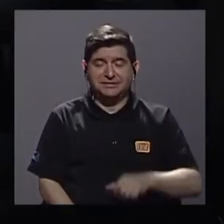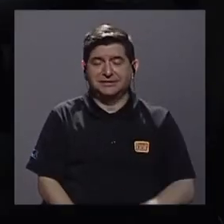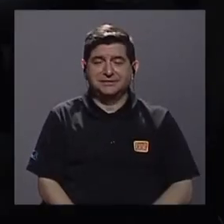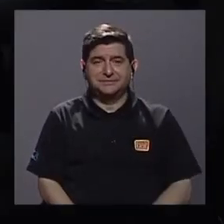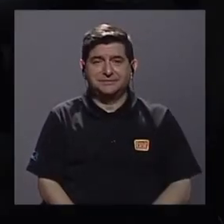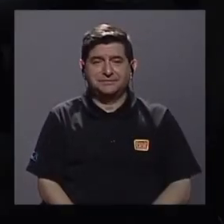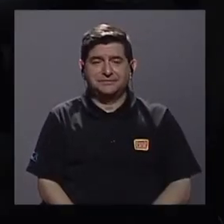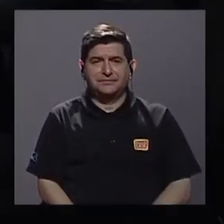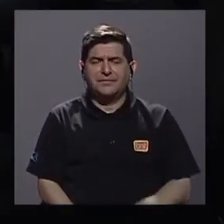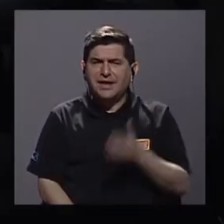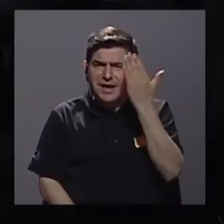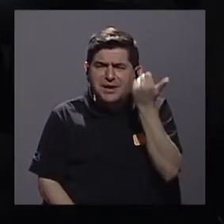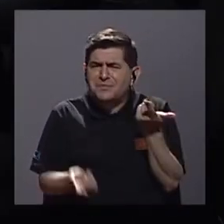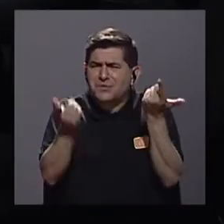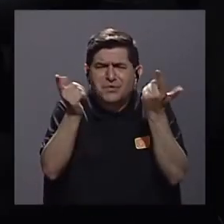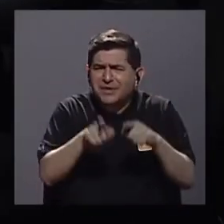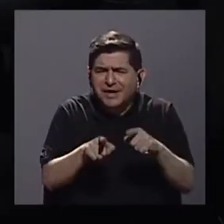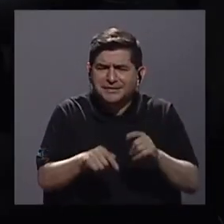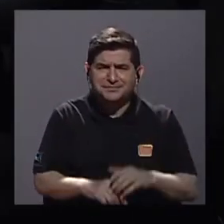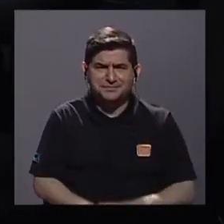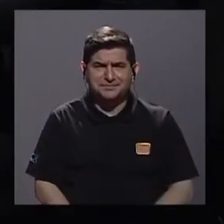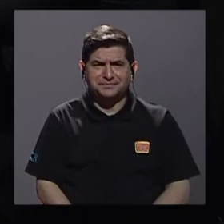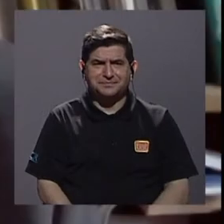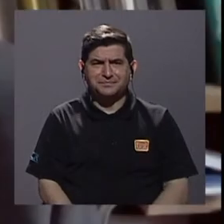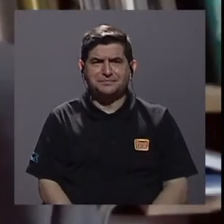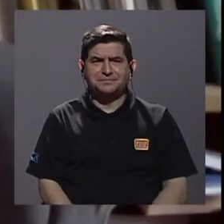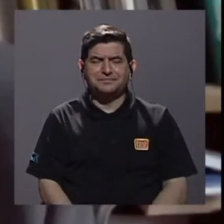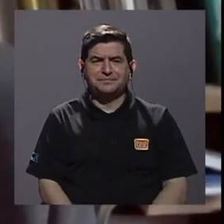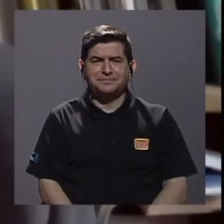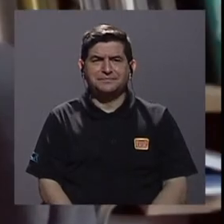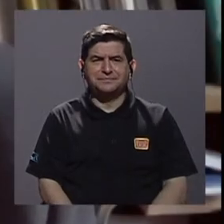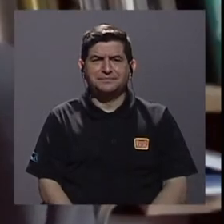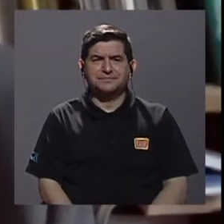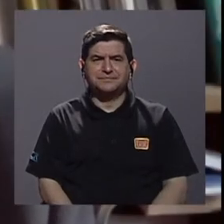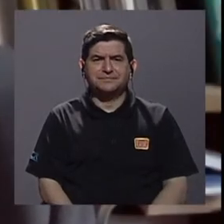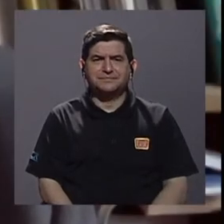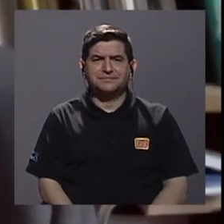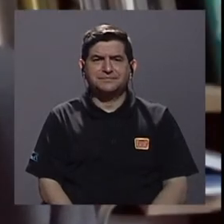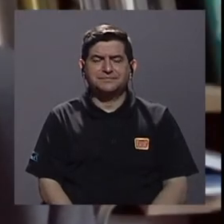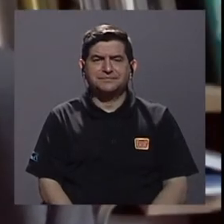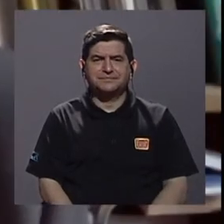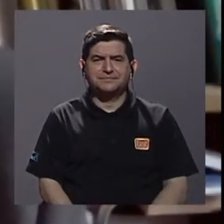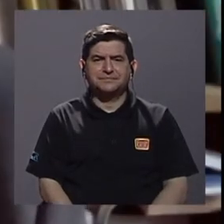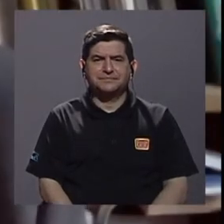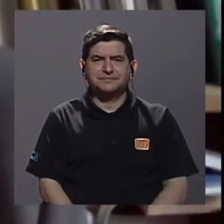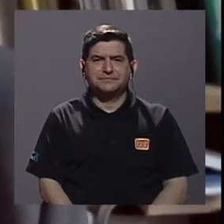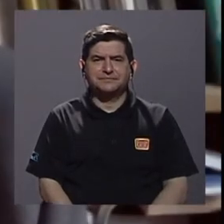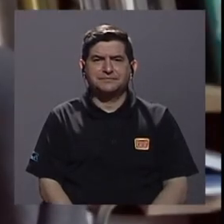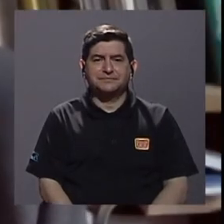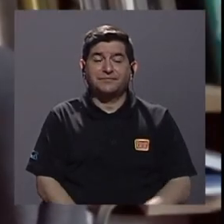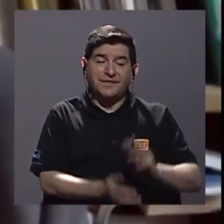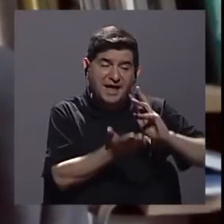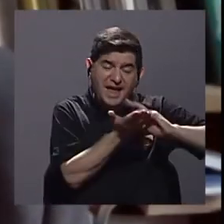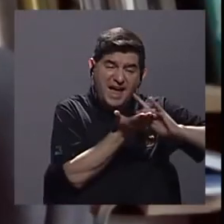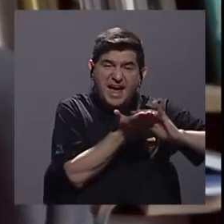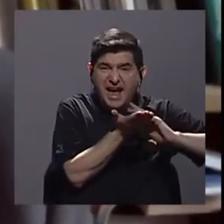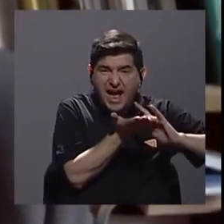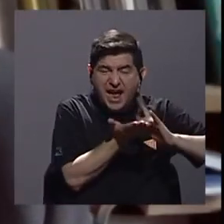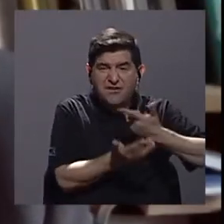¿Y por qué es esto? Bueno, porque en arroz hemos